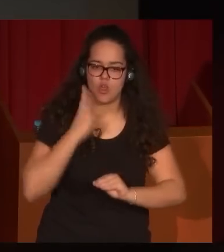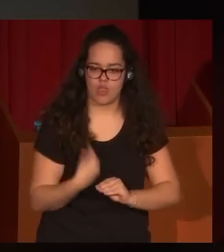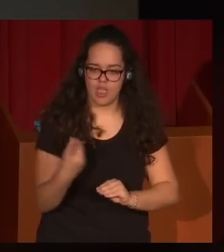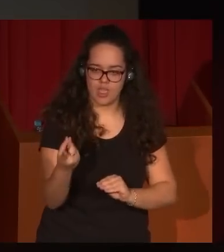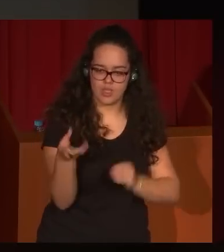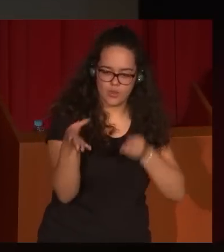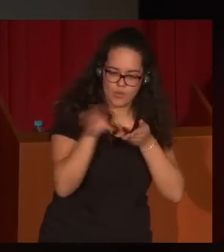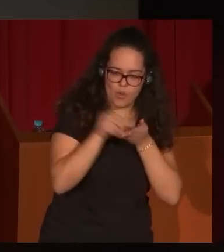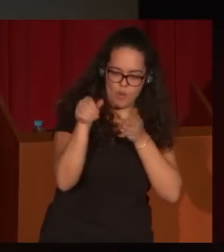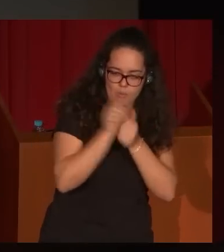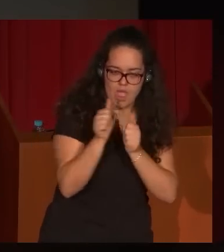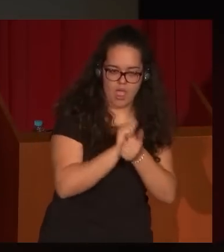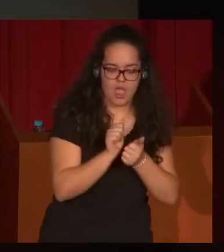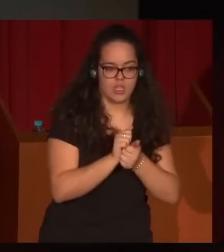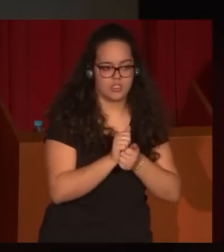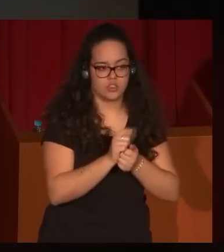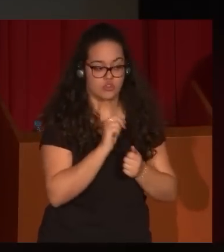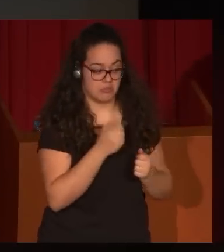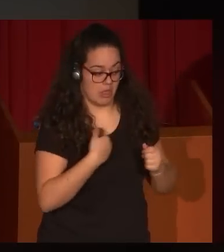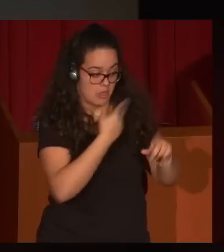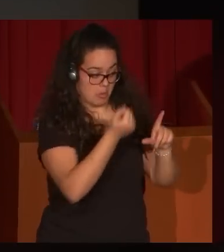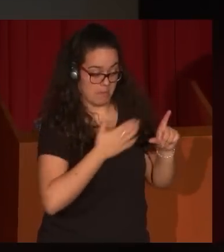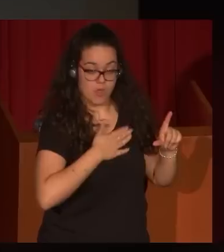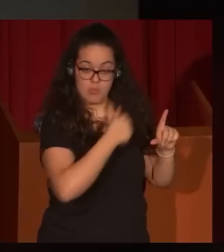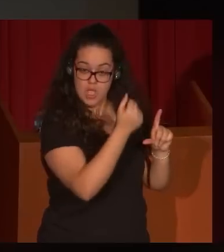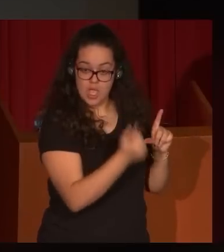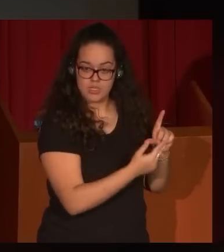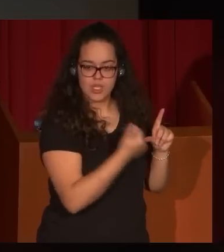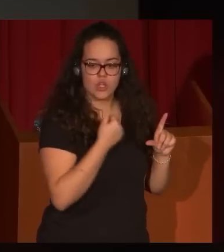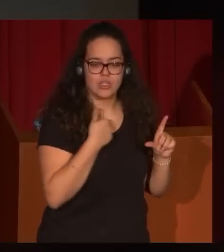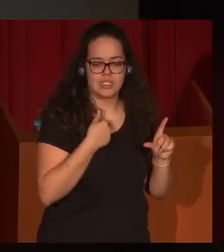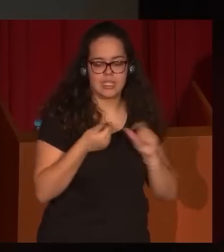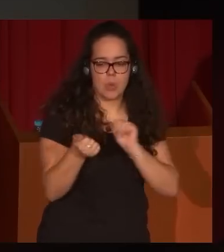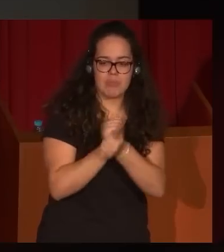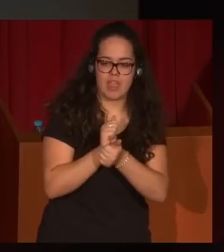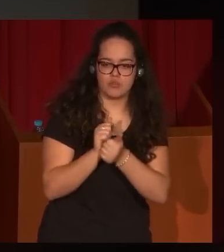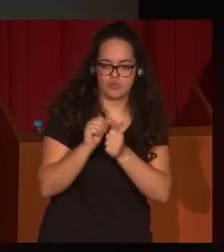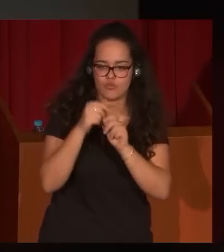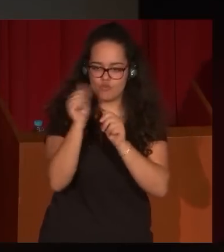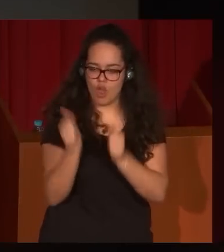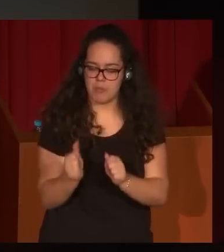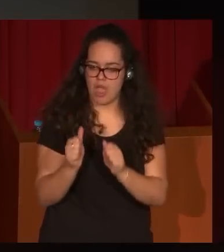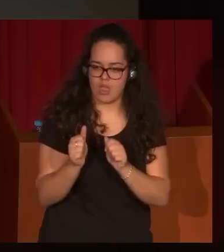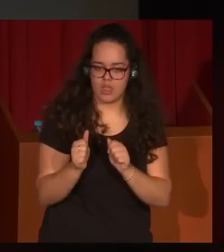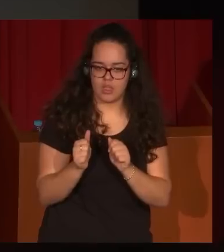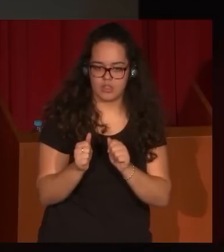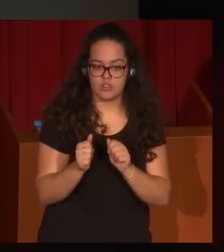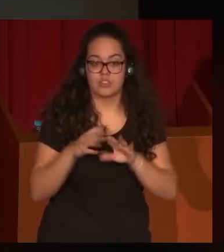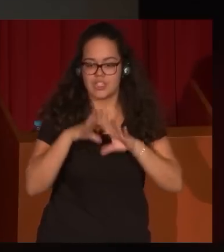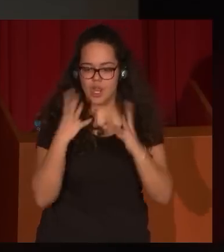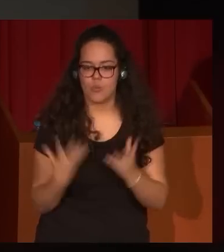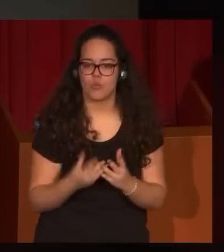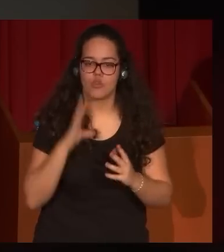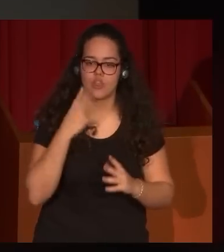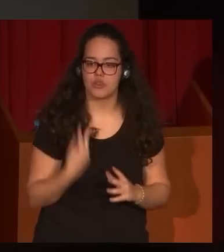composiciones de Goya, sino haciendo composiciones propias, pero imitando su lenguaje. ¿Qué ocurre? Que en el mundo de Goya un